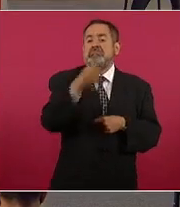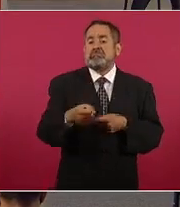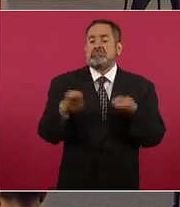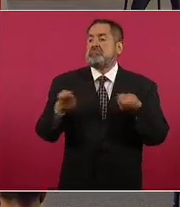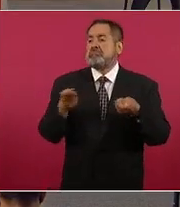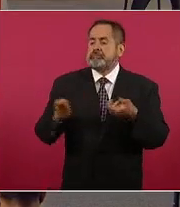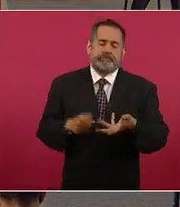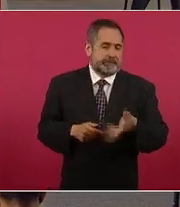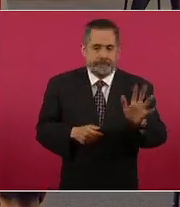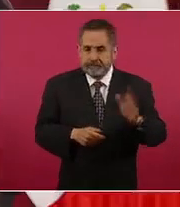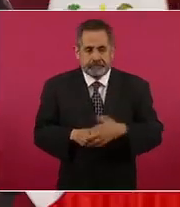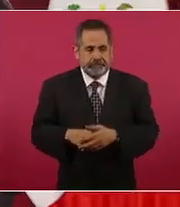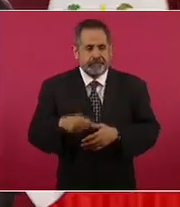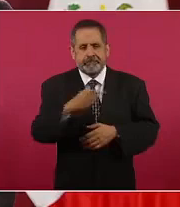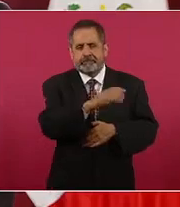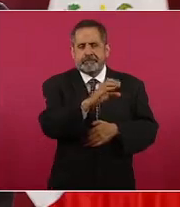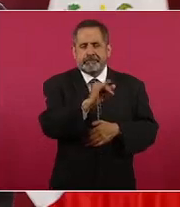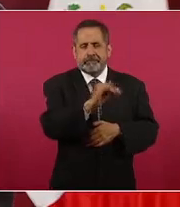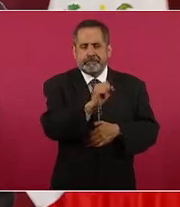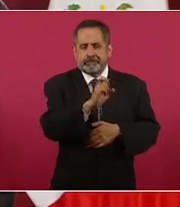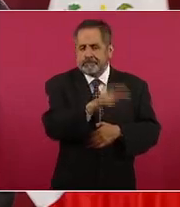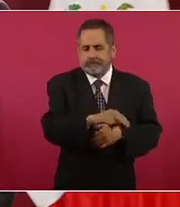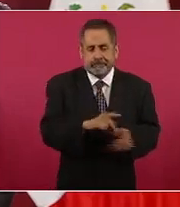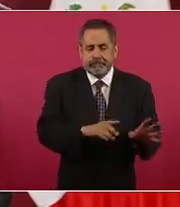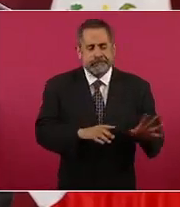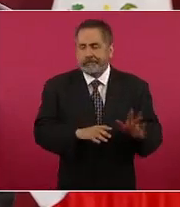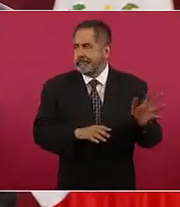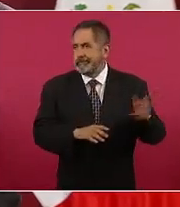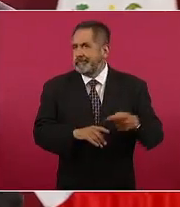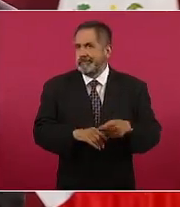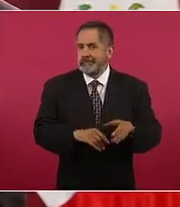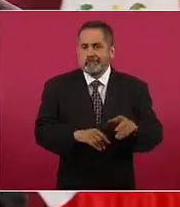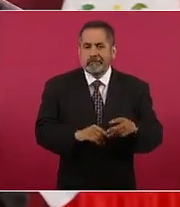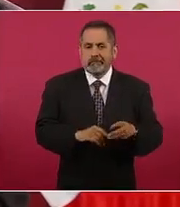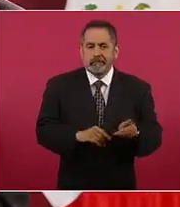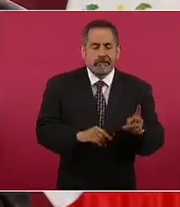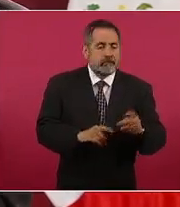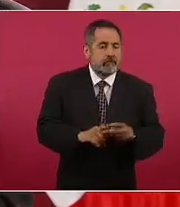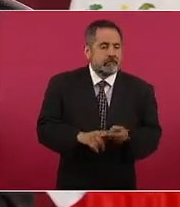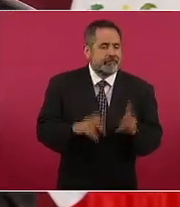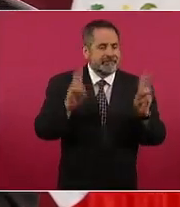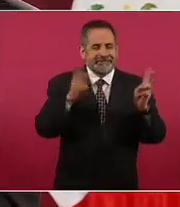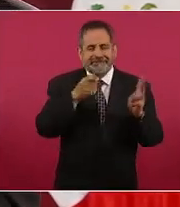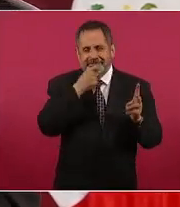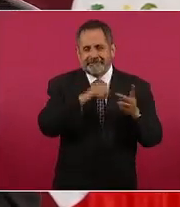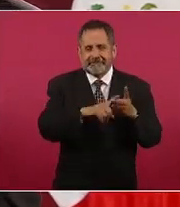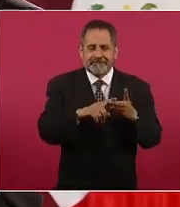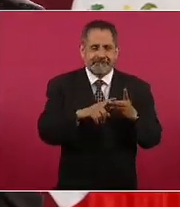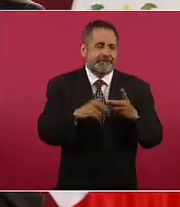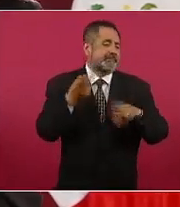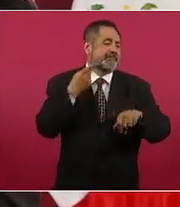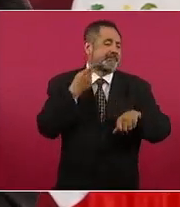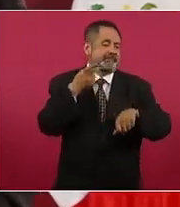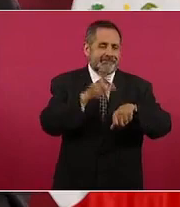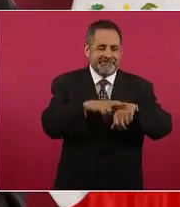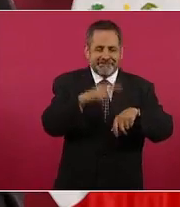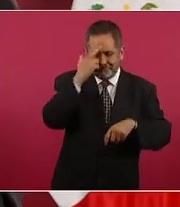del Cisen de la llamada Procuraduría